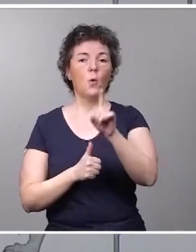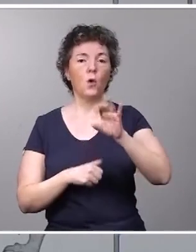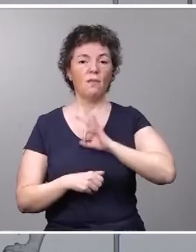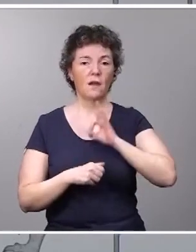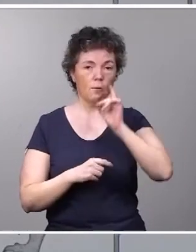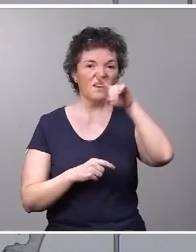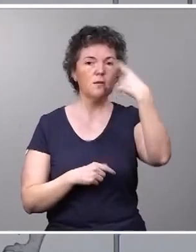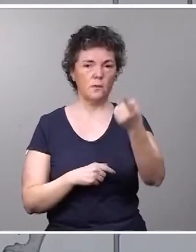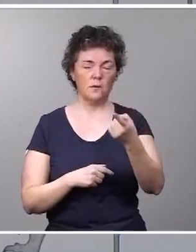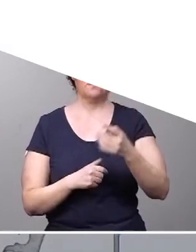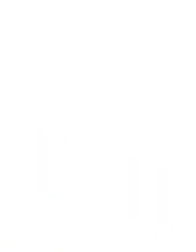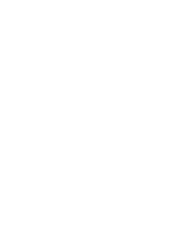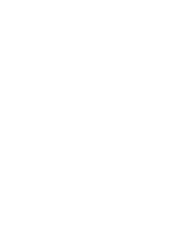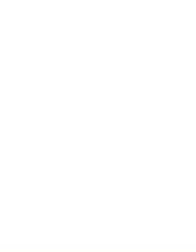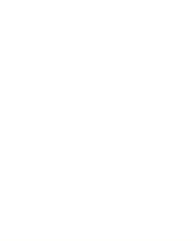año 2023.